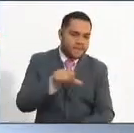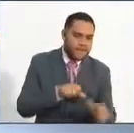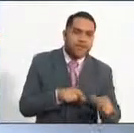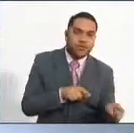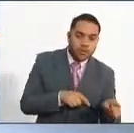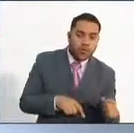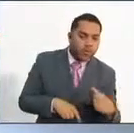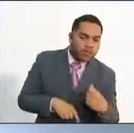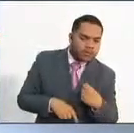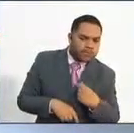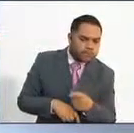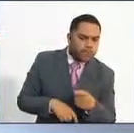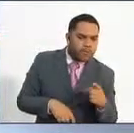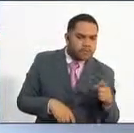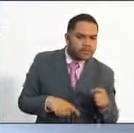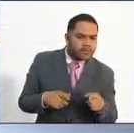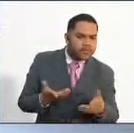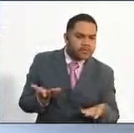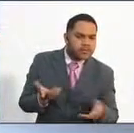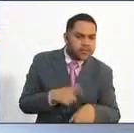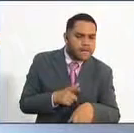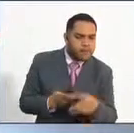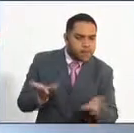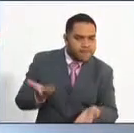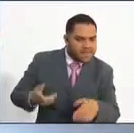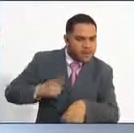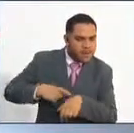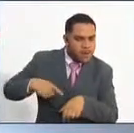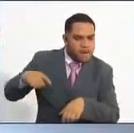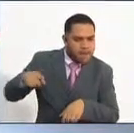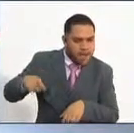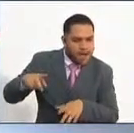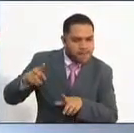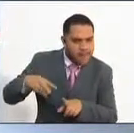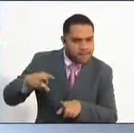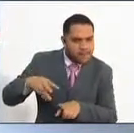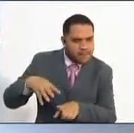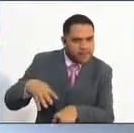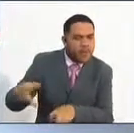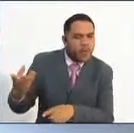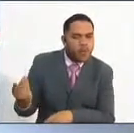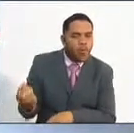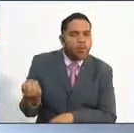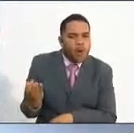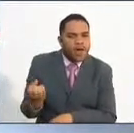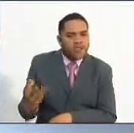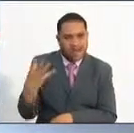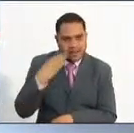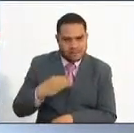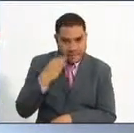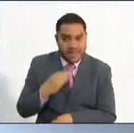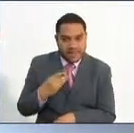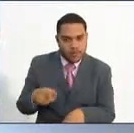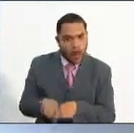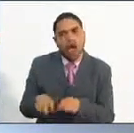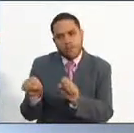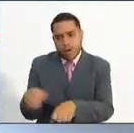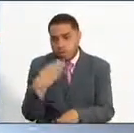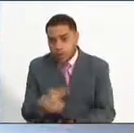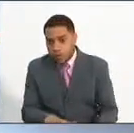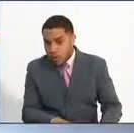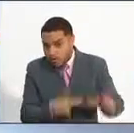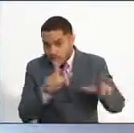determinado número de meses de experiencia relacionada o de experiencia profesional. Eso es básicamente lo que significan las equivalencias, es decir,